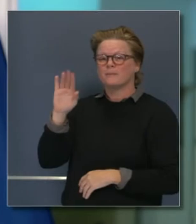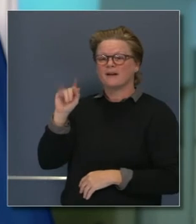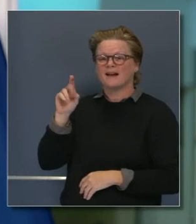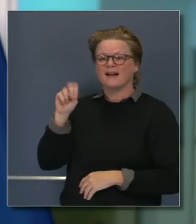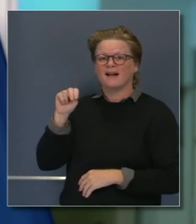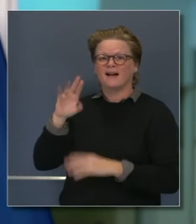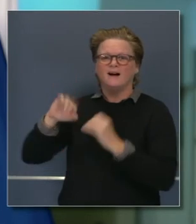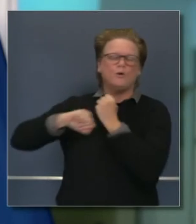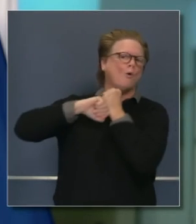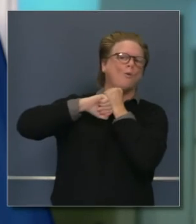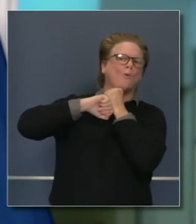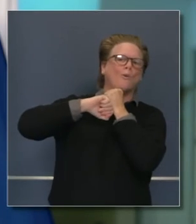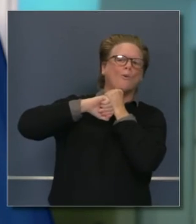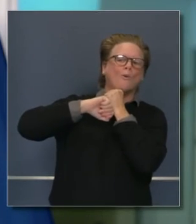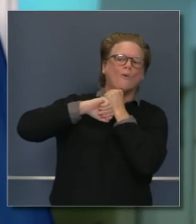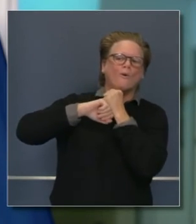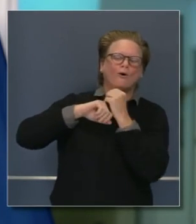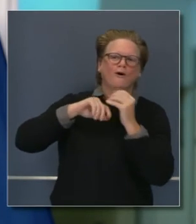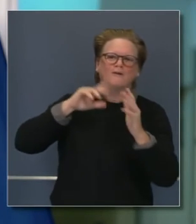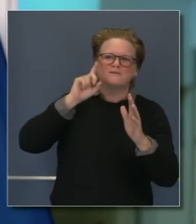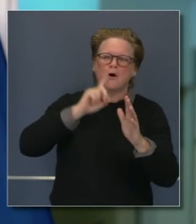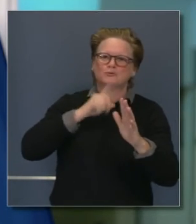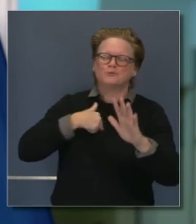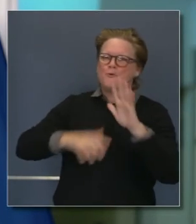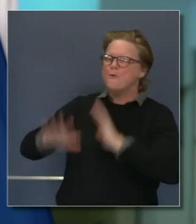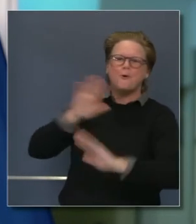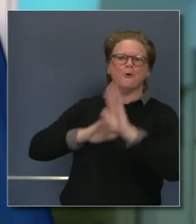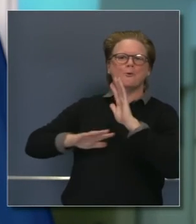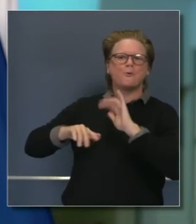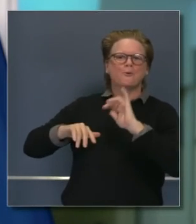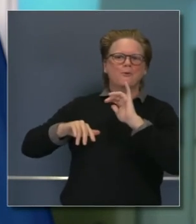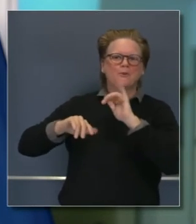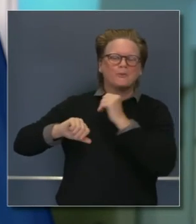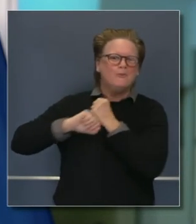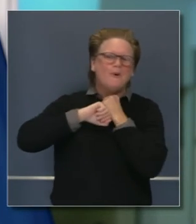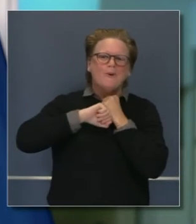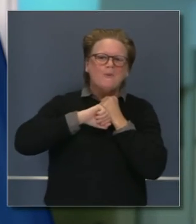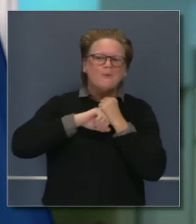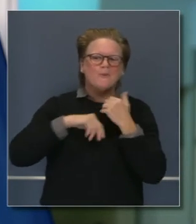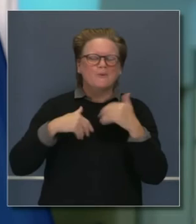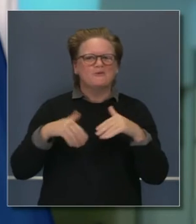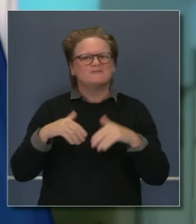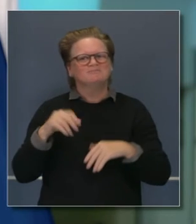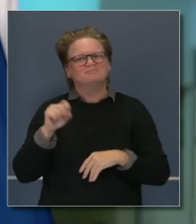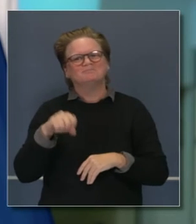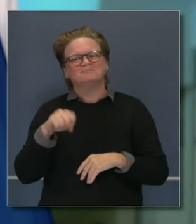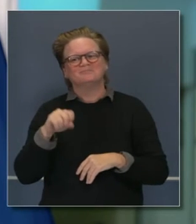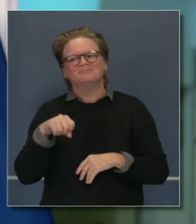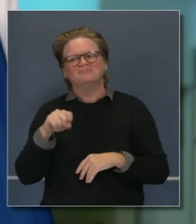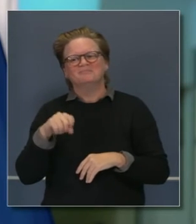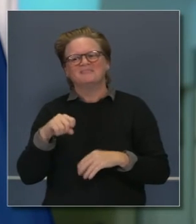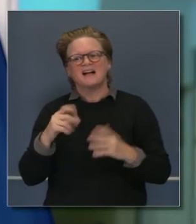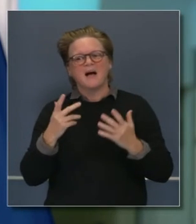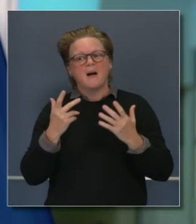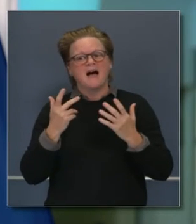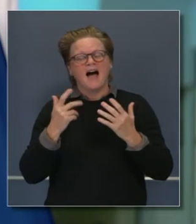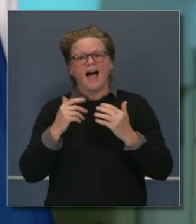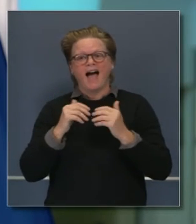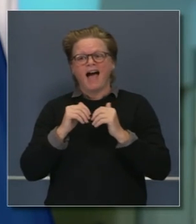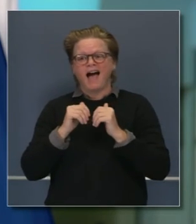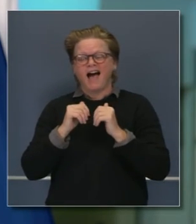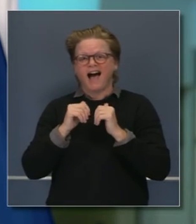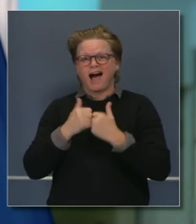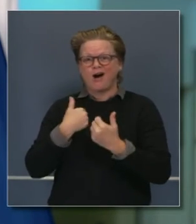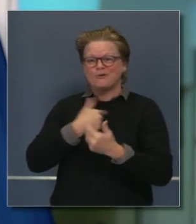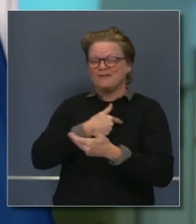demandas debido a la transición, tratando de adjudicar figurativamente, no literalmente, el proceso y los protocolos